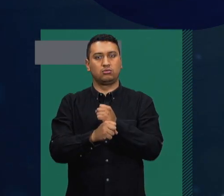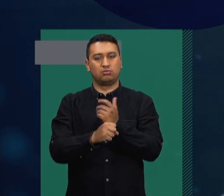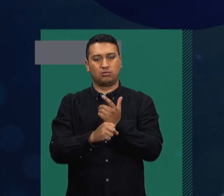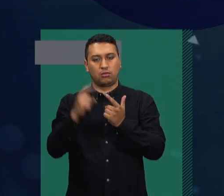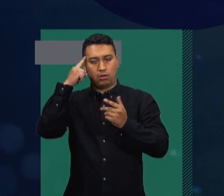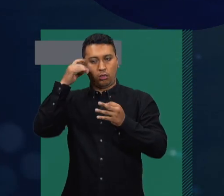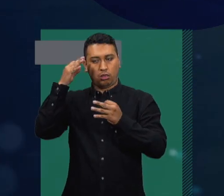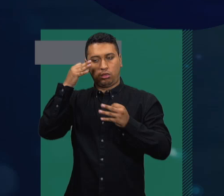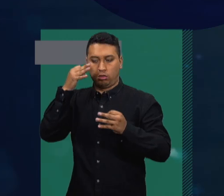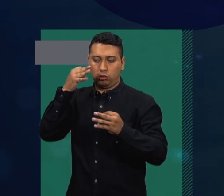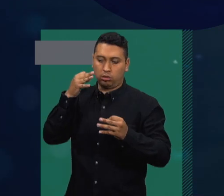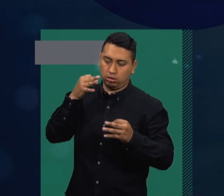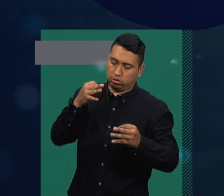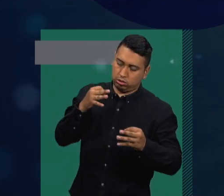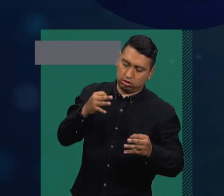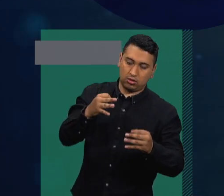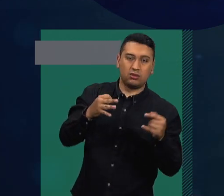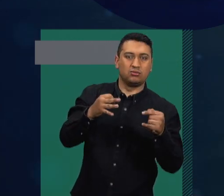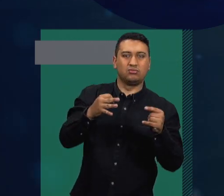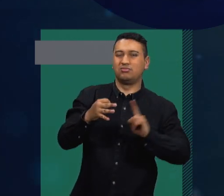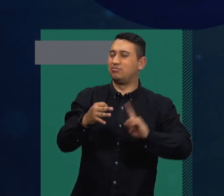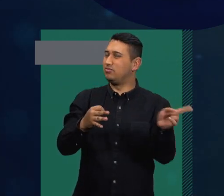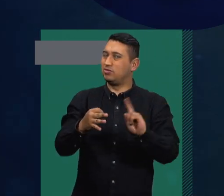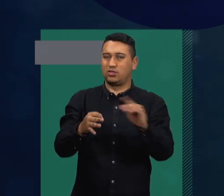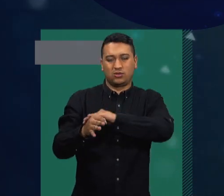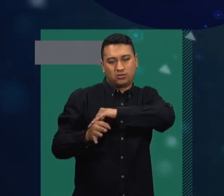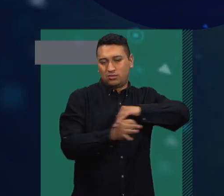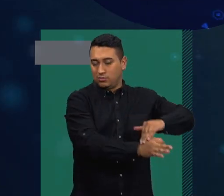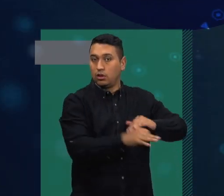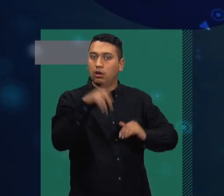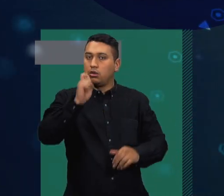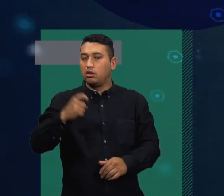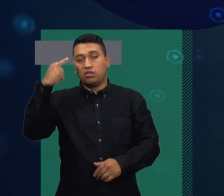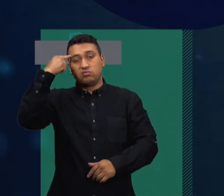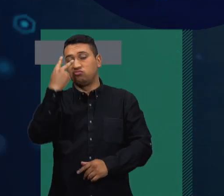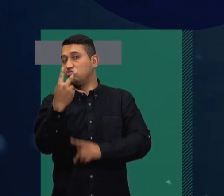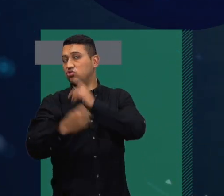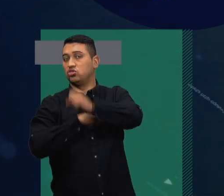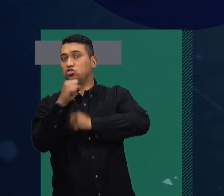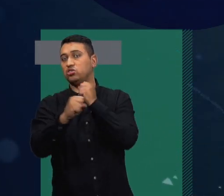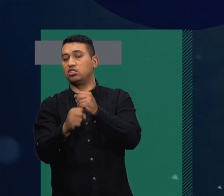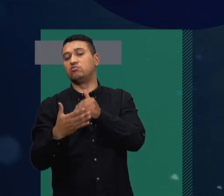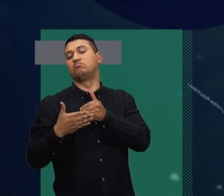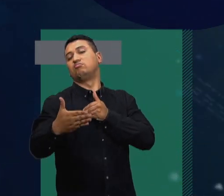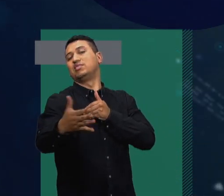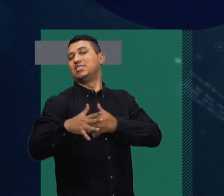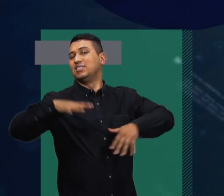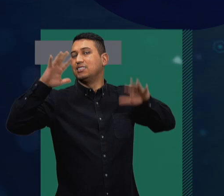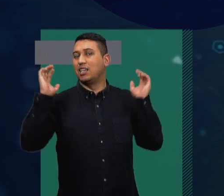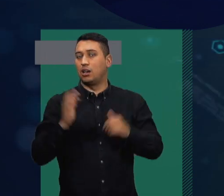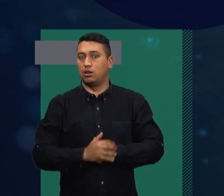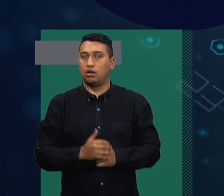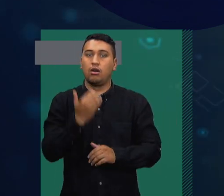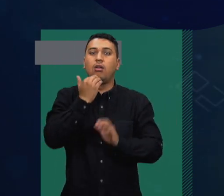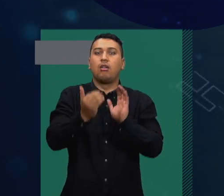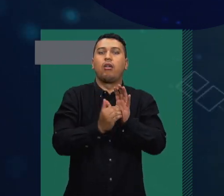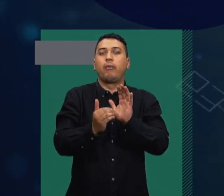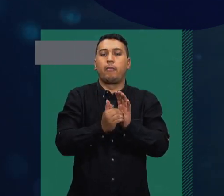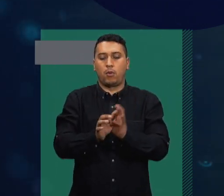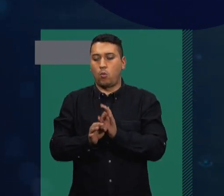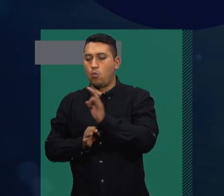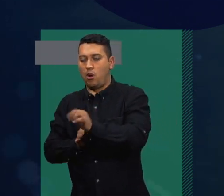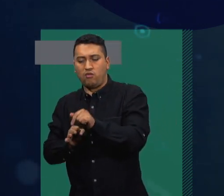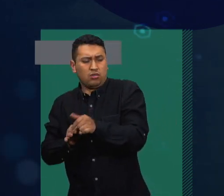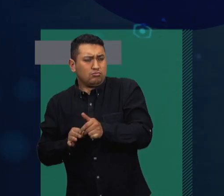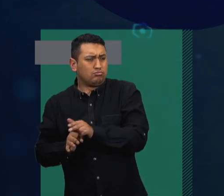ir a un vuelo a Medellín en avión, sabe que son 30 minutos, pero si se va en bus, sabe que son 12 horas o lo que sea. Entonces, hay que prepararse para lo